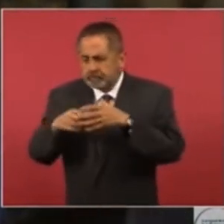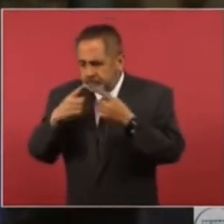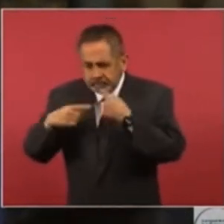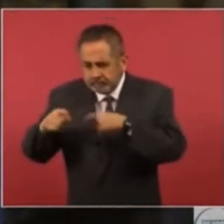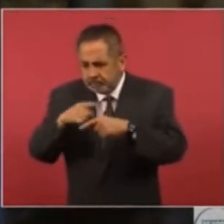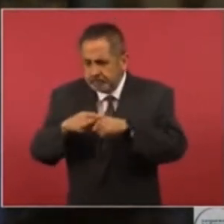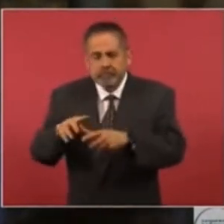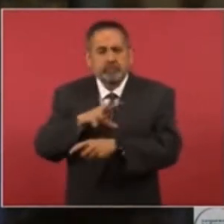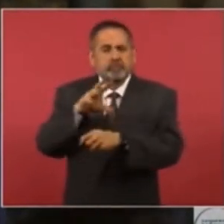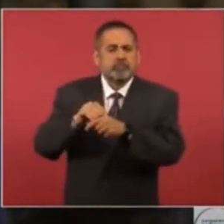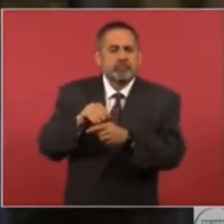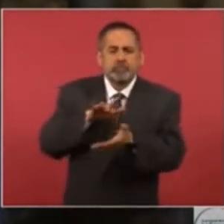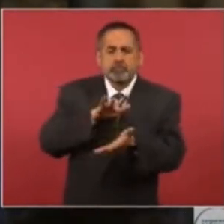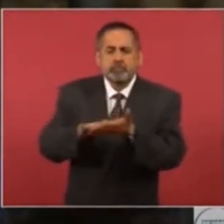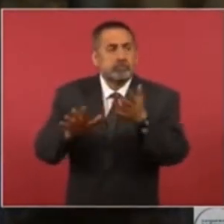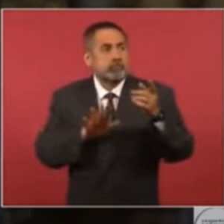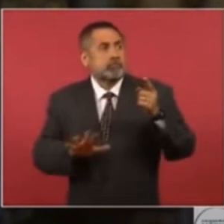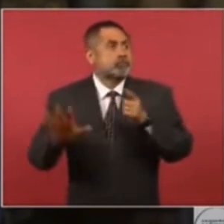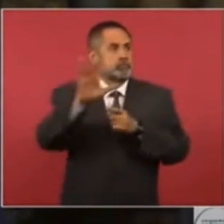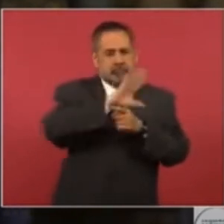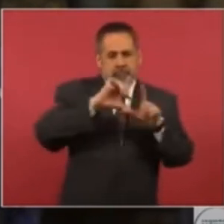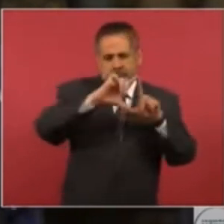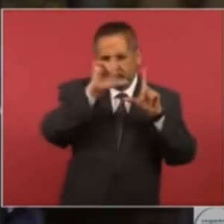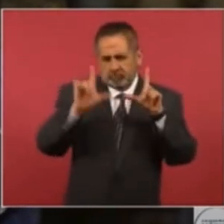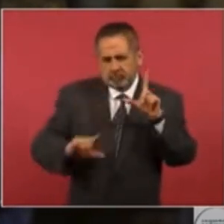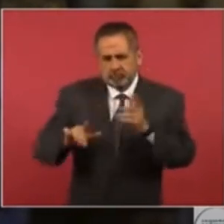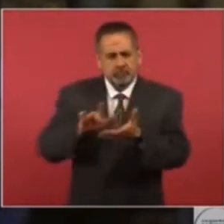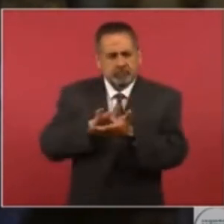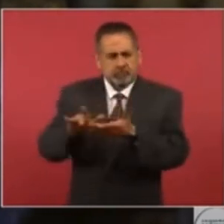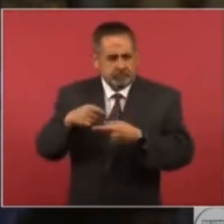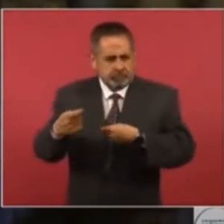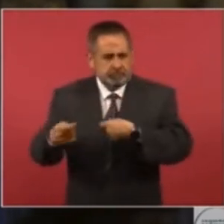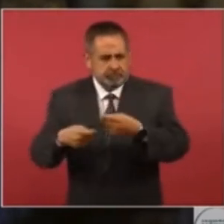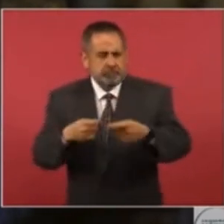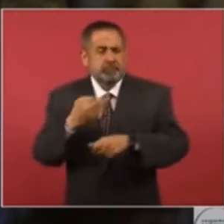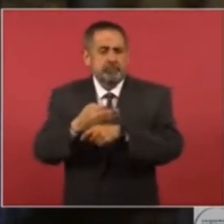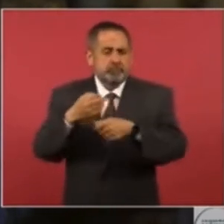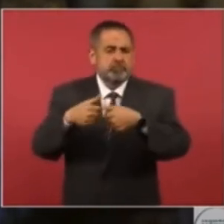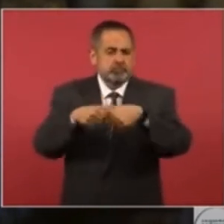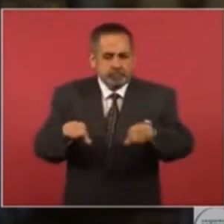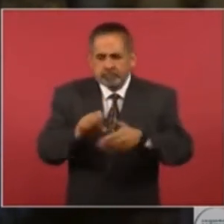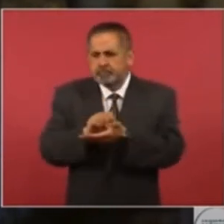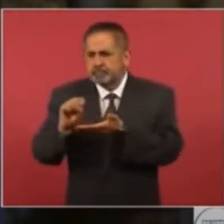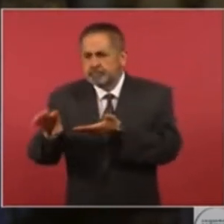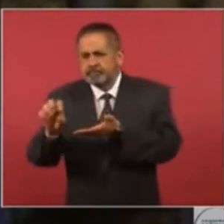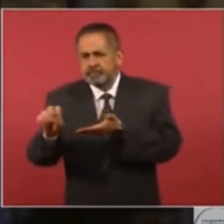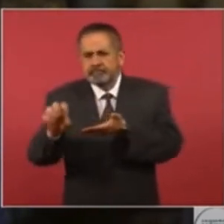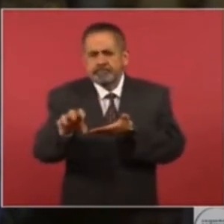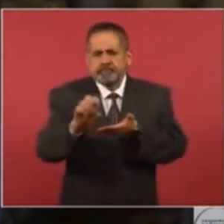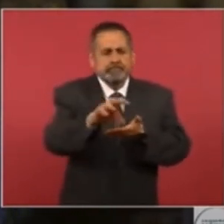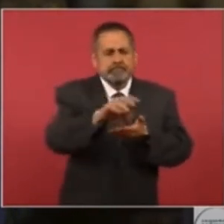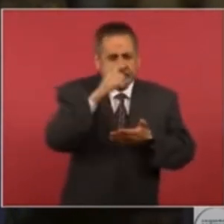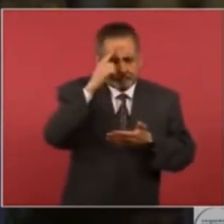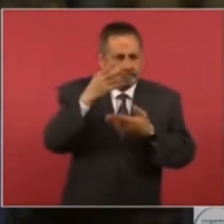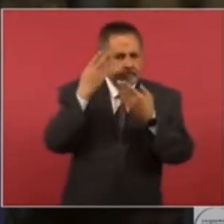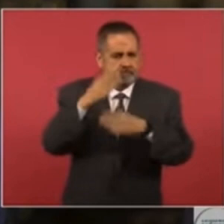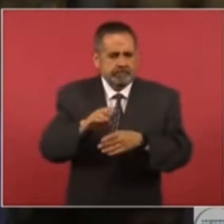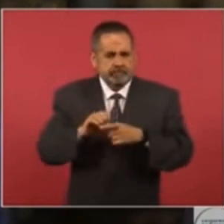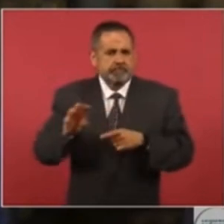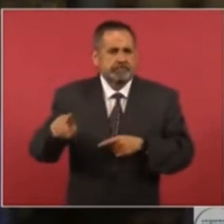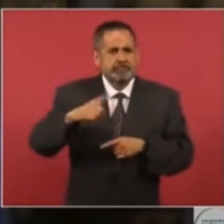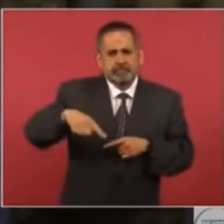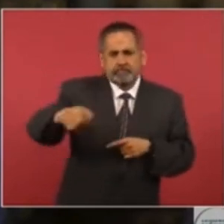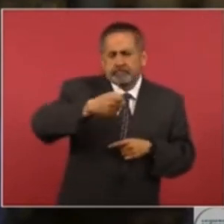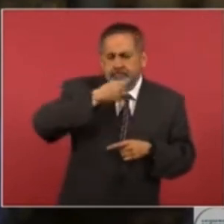el apoyo. Sé que, bueno, ahorita ya se están dando los depósitos bancarios a los adultos